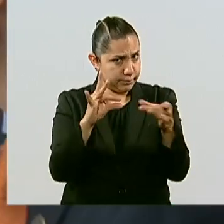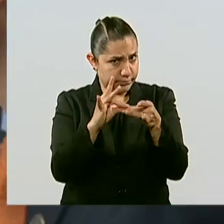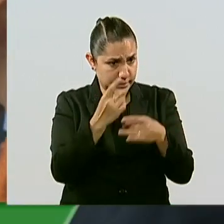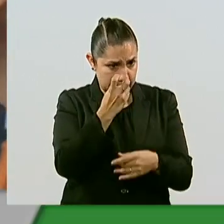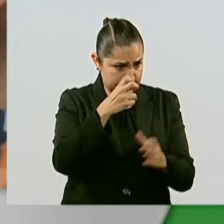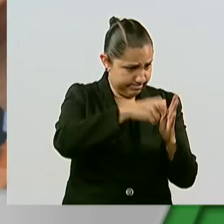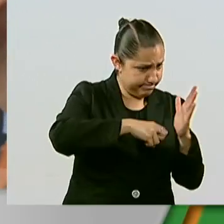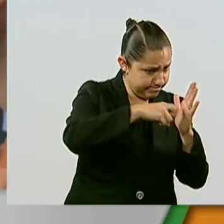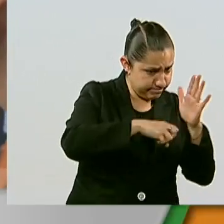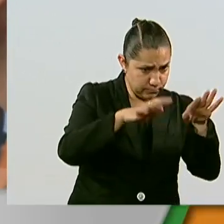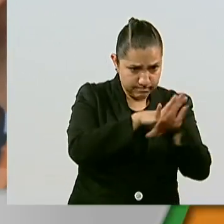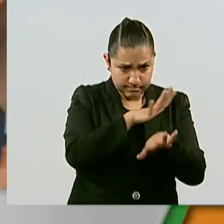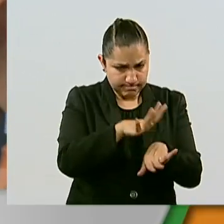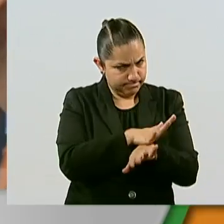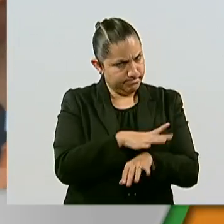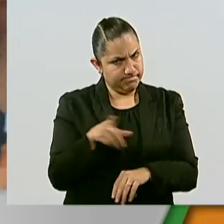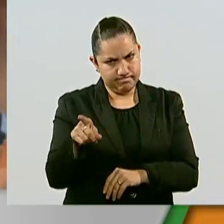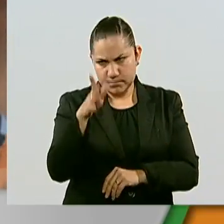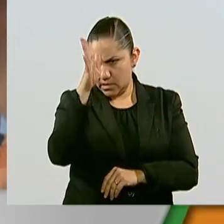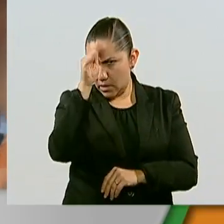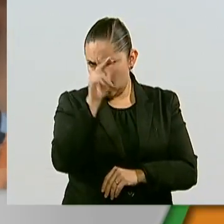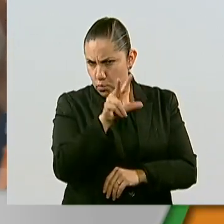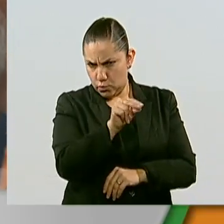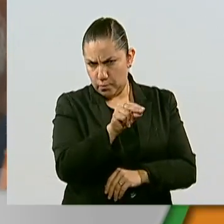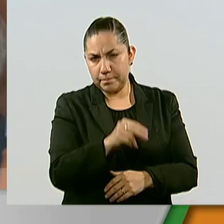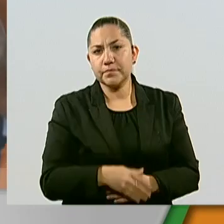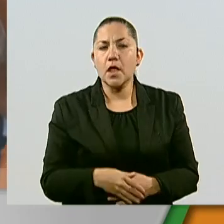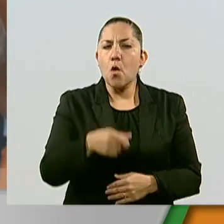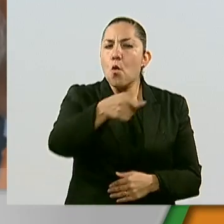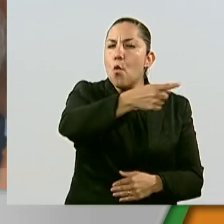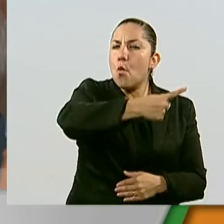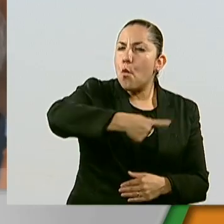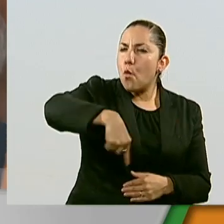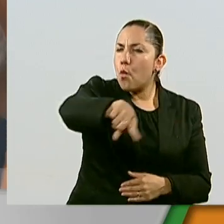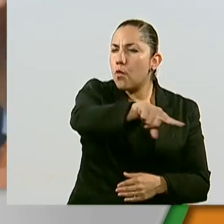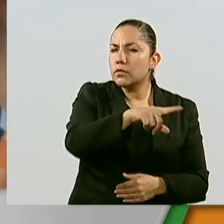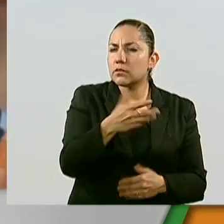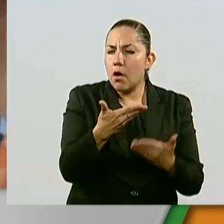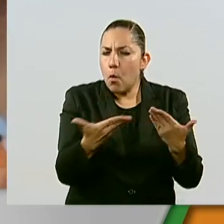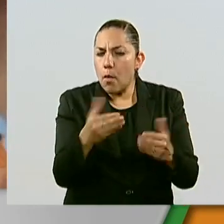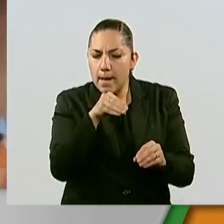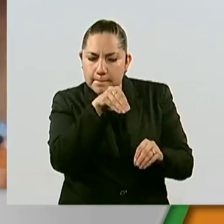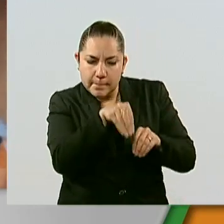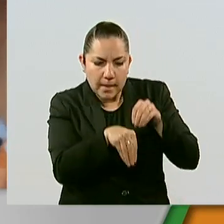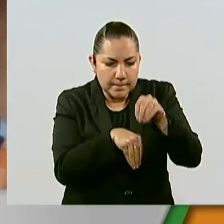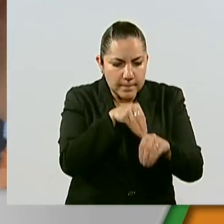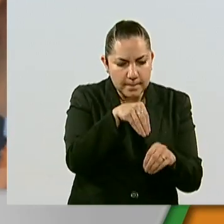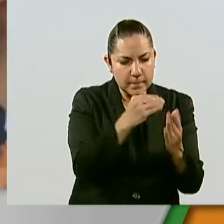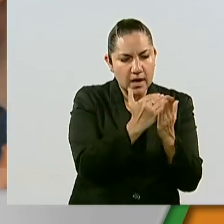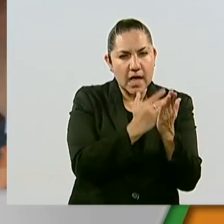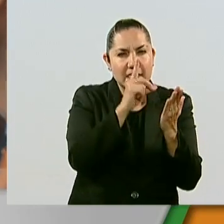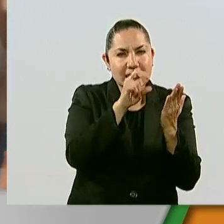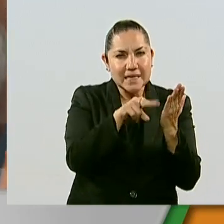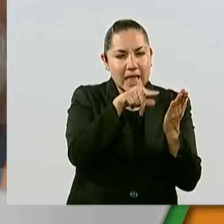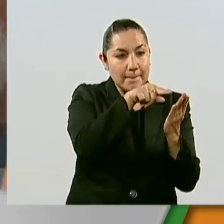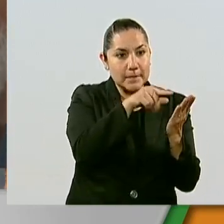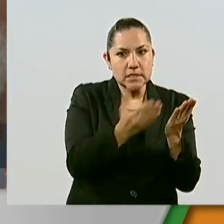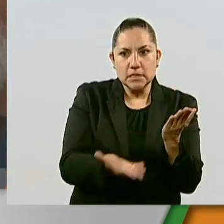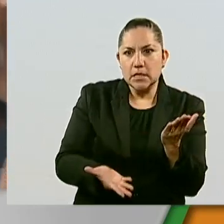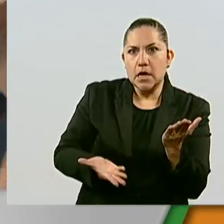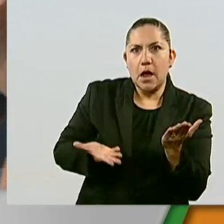Están preparando, y lo deben decir de frente, un dictamen que van a presentar en medio del Mundial de